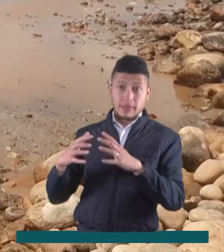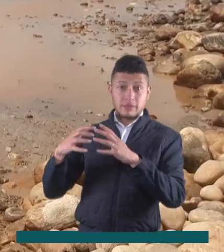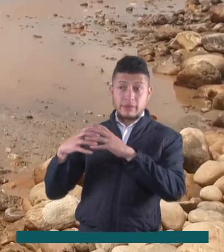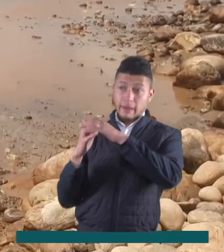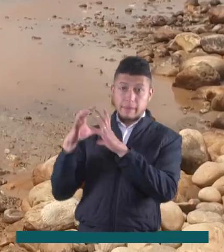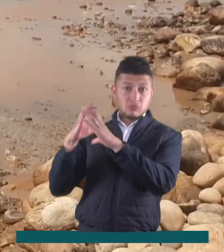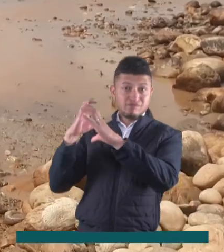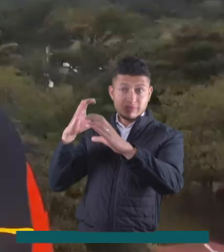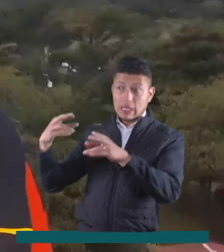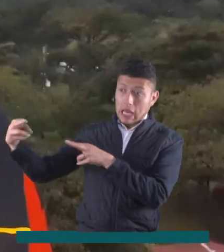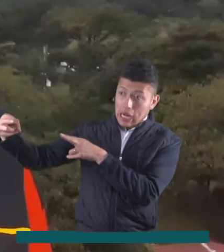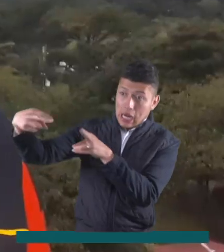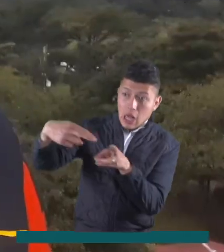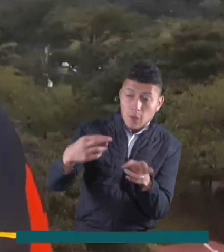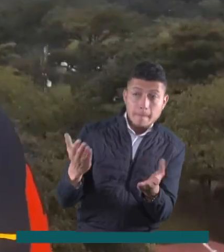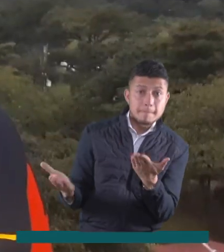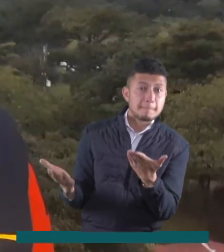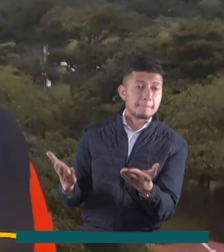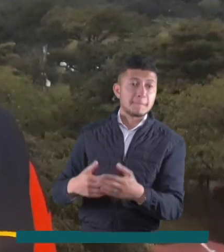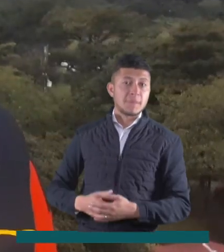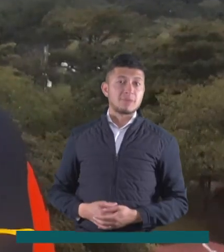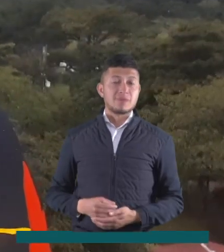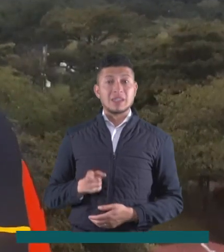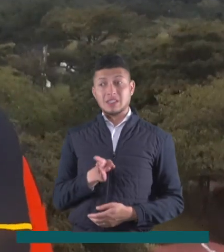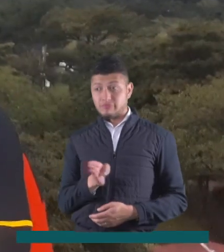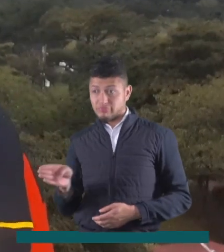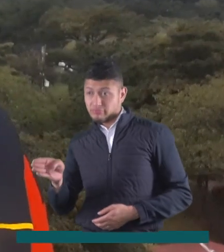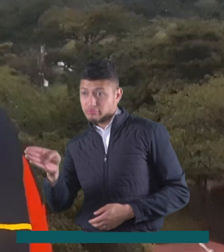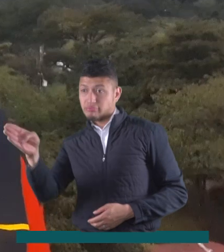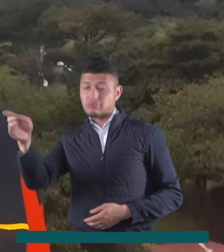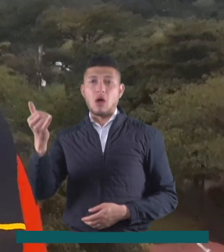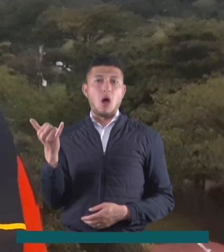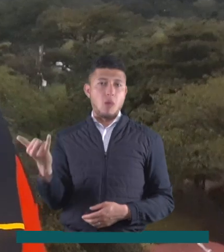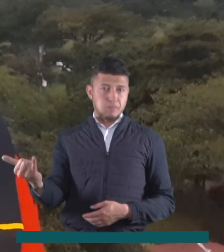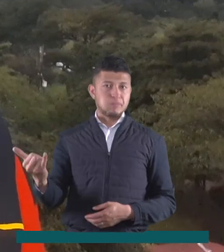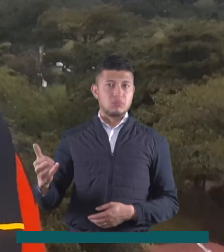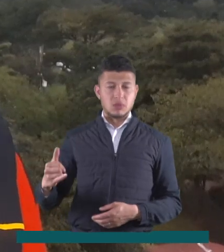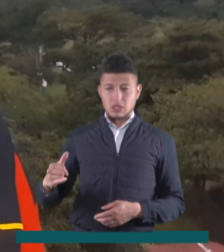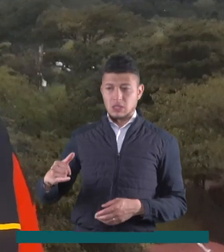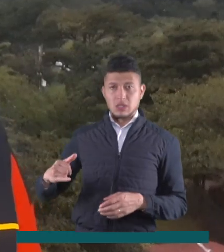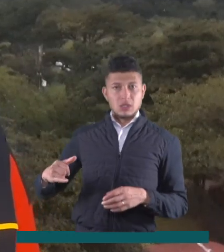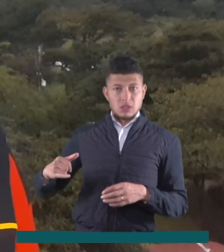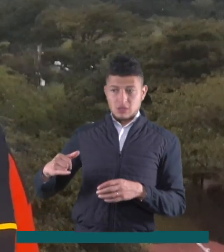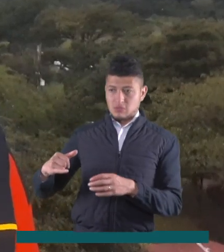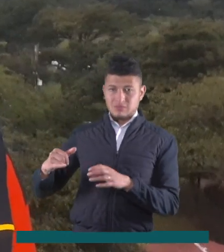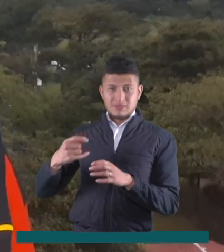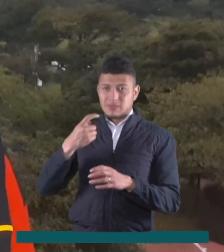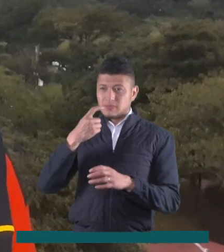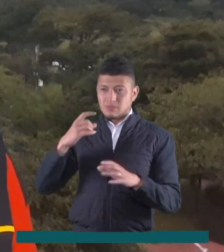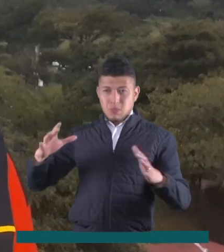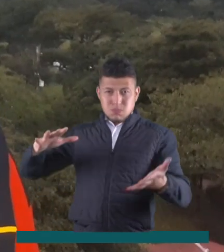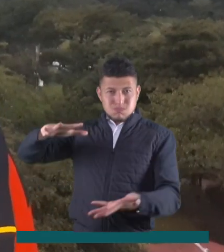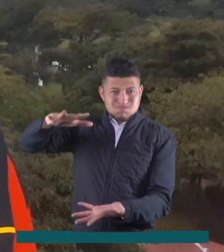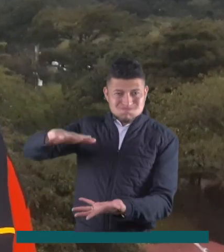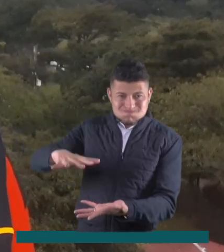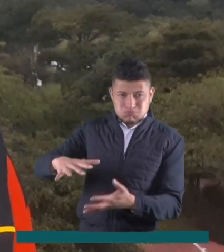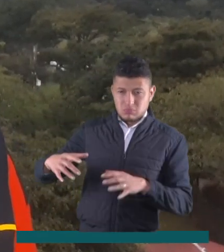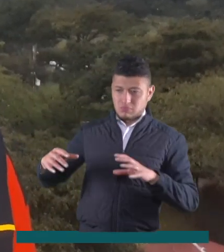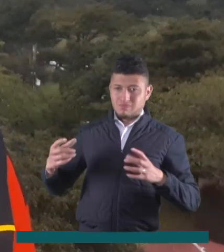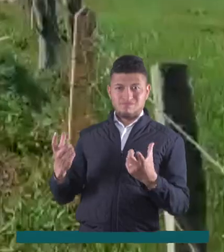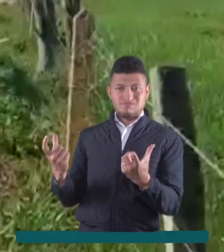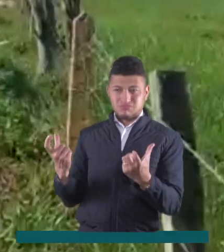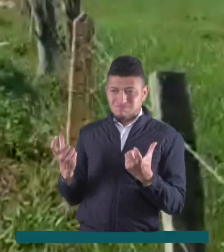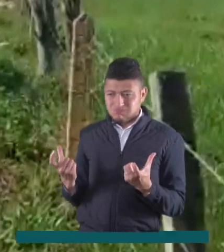permitan el paso. En la parte de la vía alterna tenemos una motoniveladora, tenemos un vibro compactador, tenemos